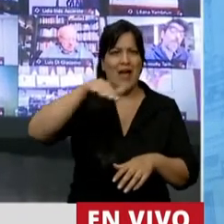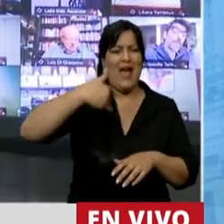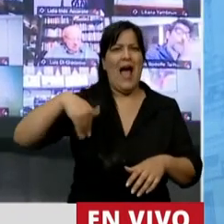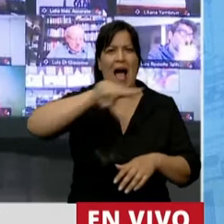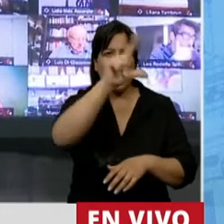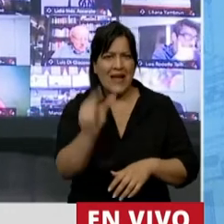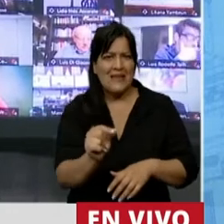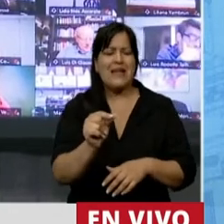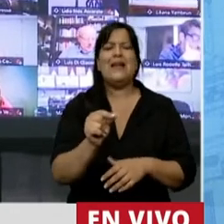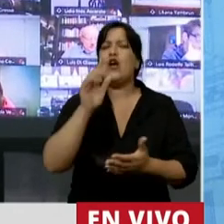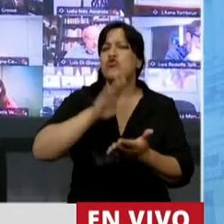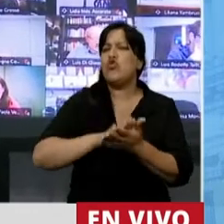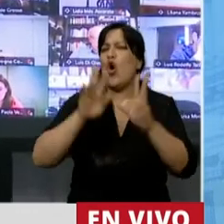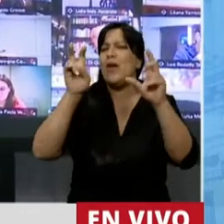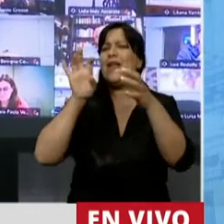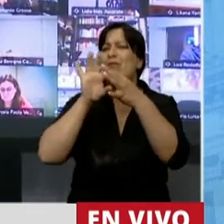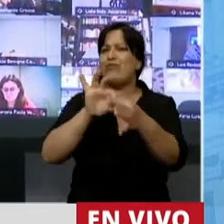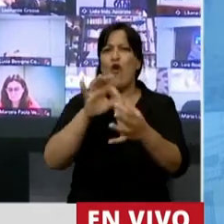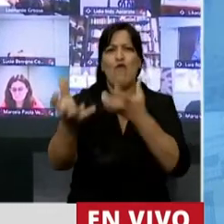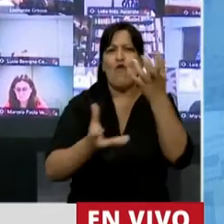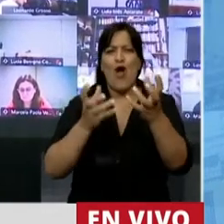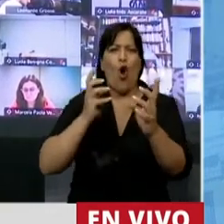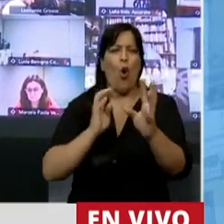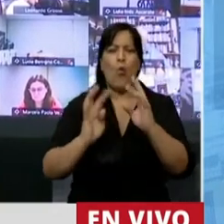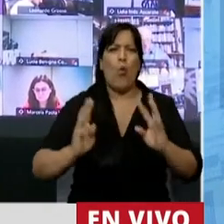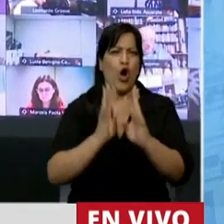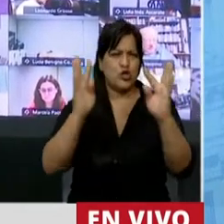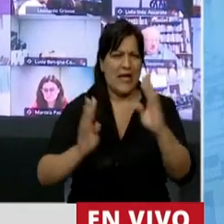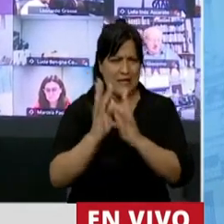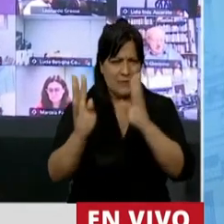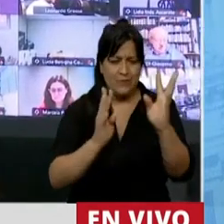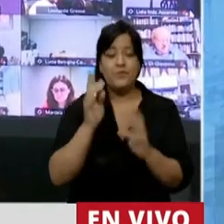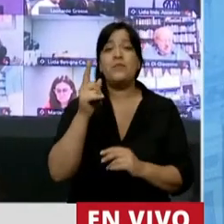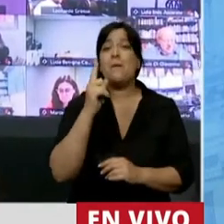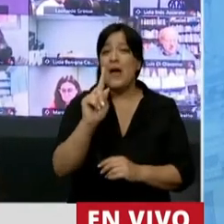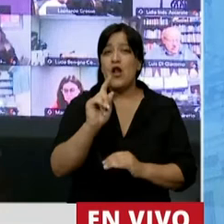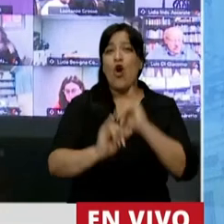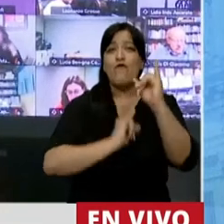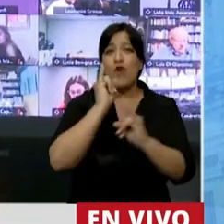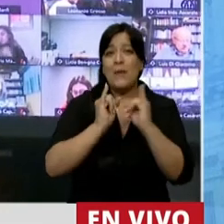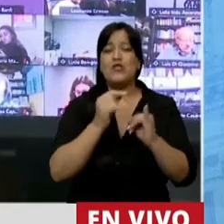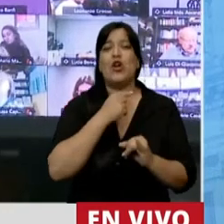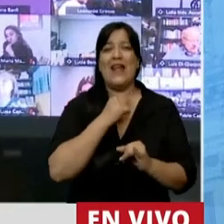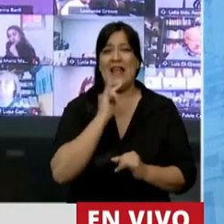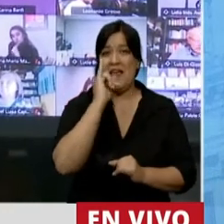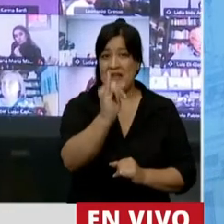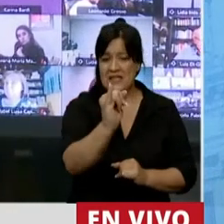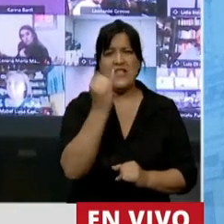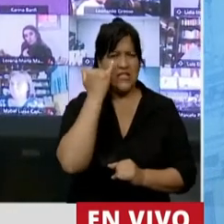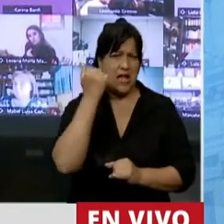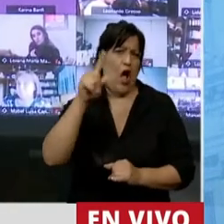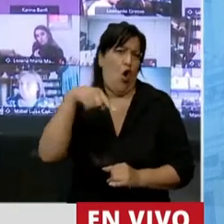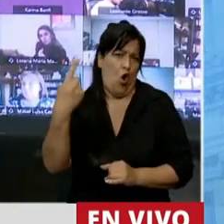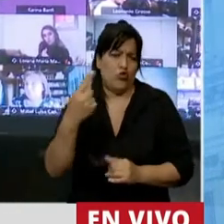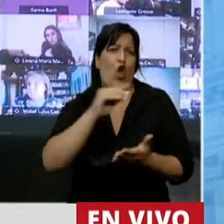con relación a los incendios forestales. Bueno, como dato quisiera resaltar, ya lo han dicho algunos